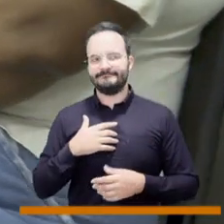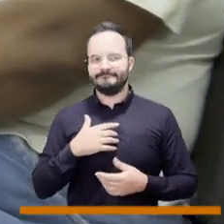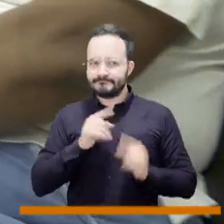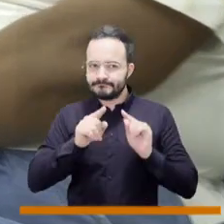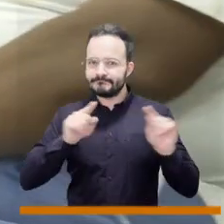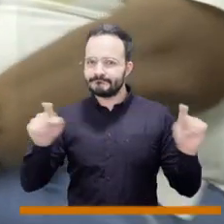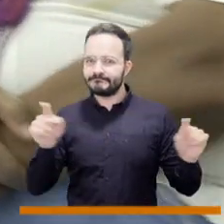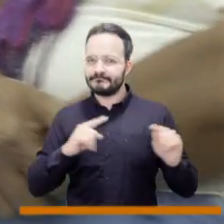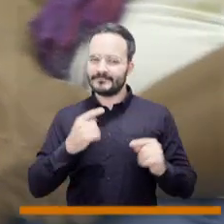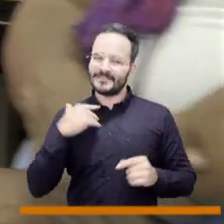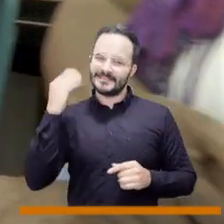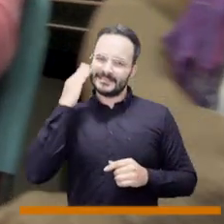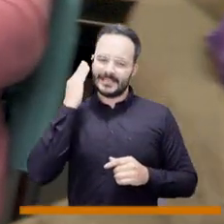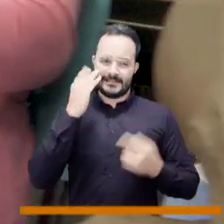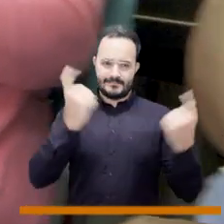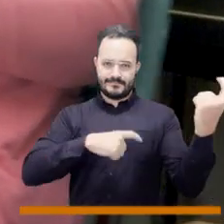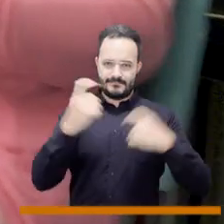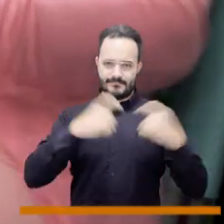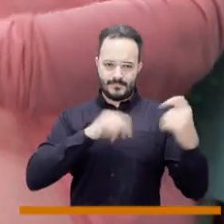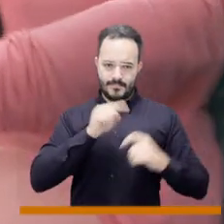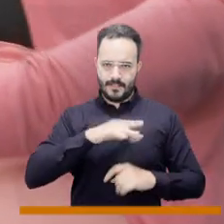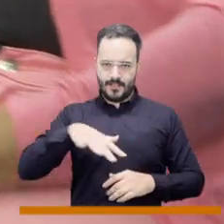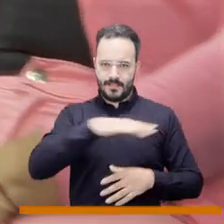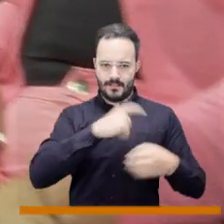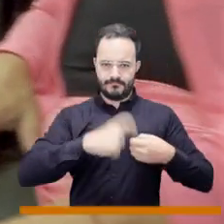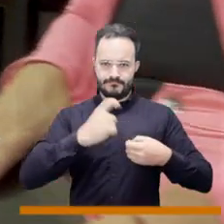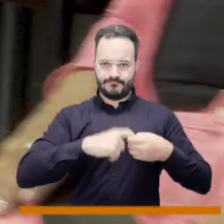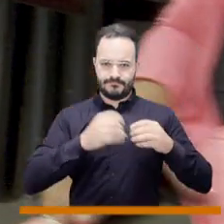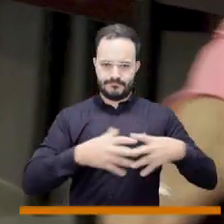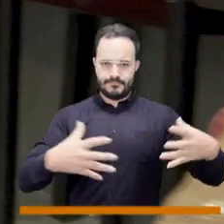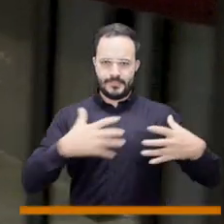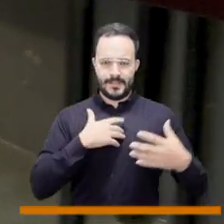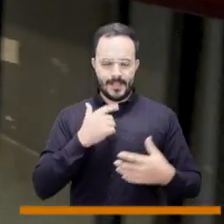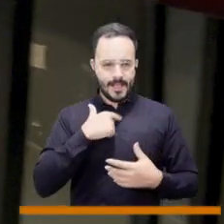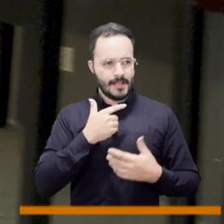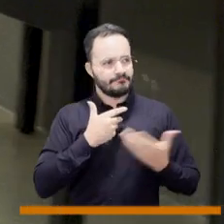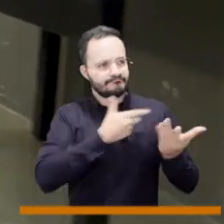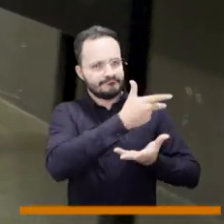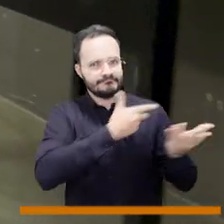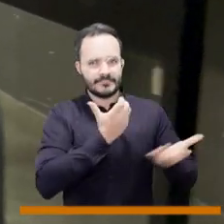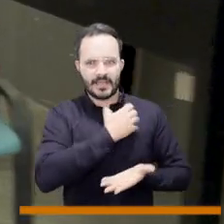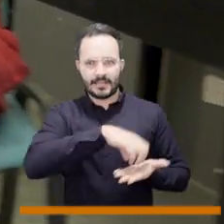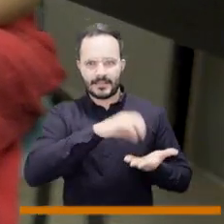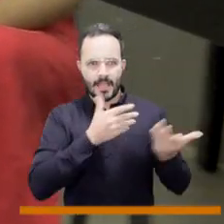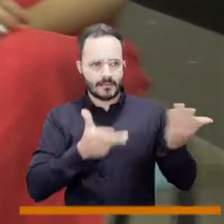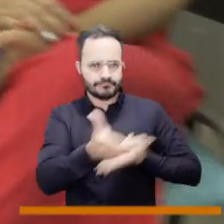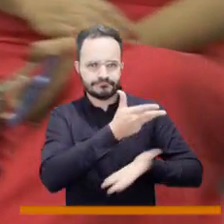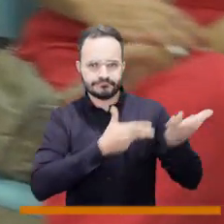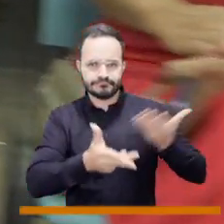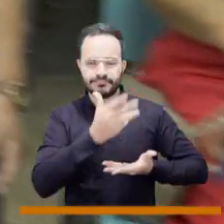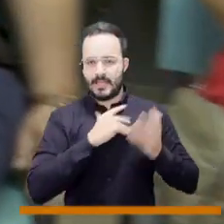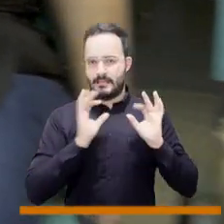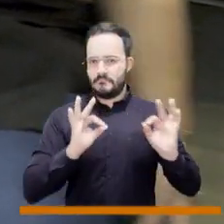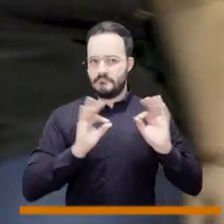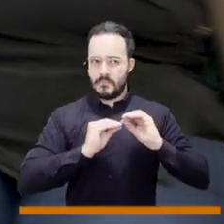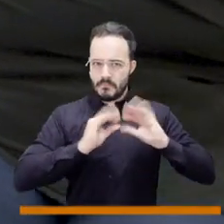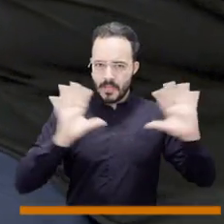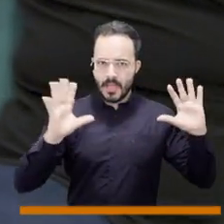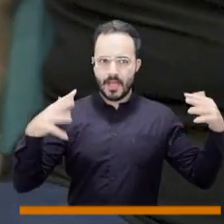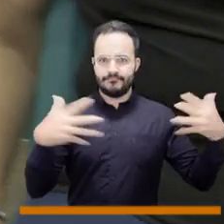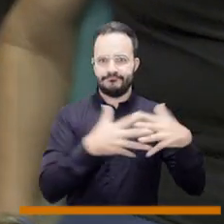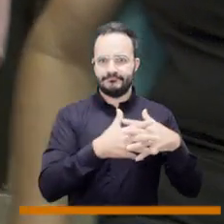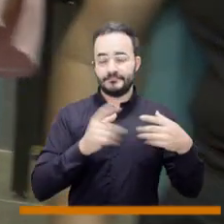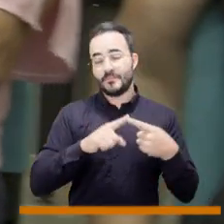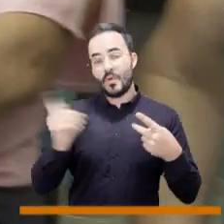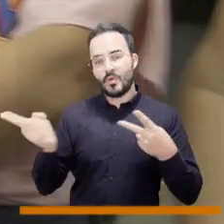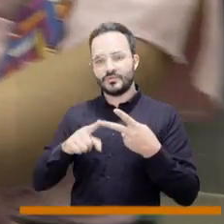ya que desde el inicio empezamos como un proceso con la institucionalidad También hemos